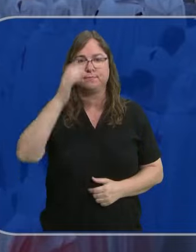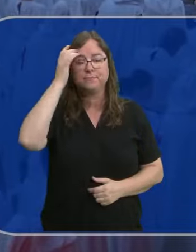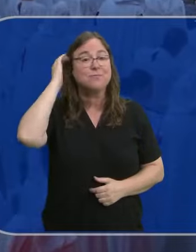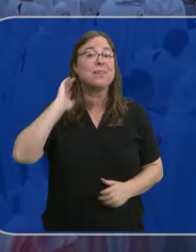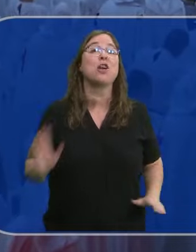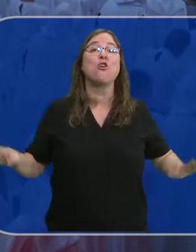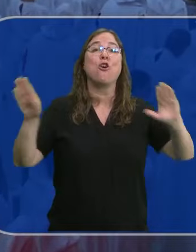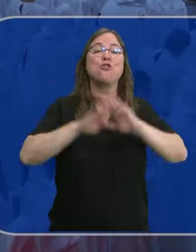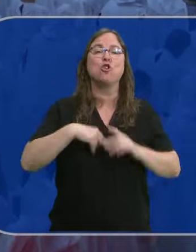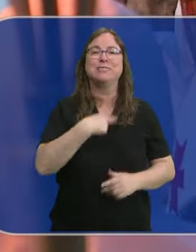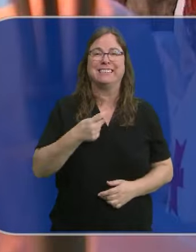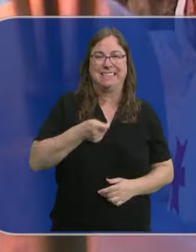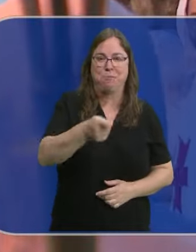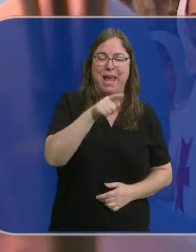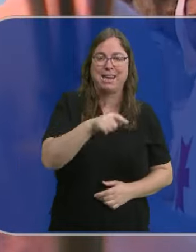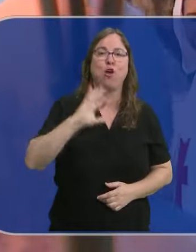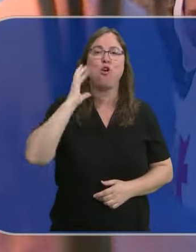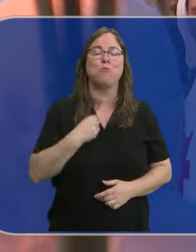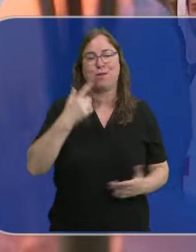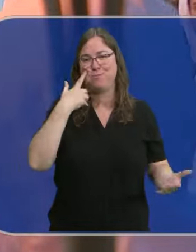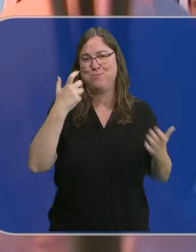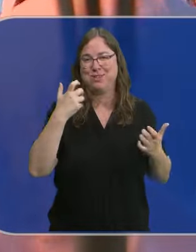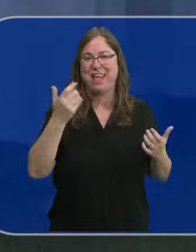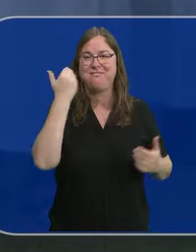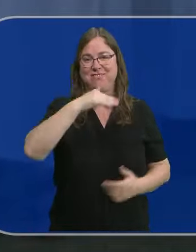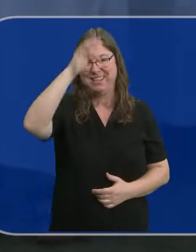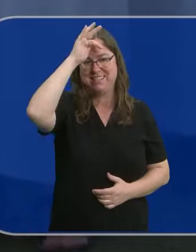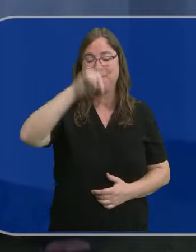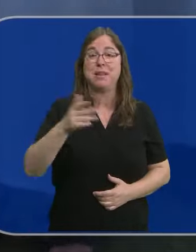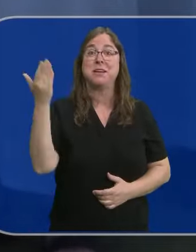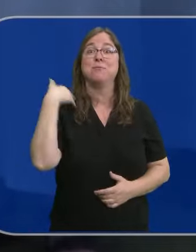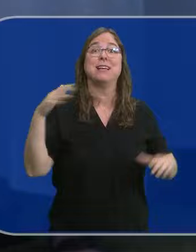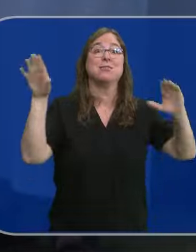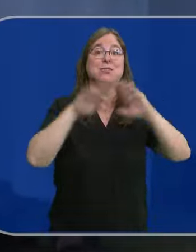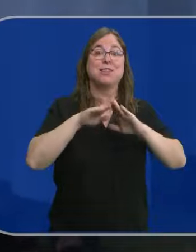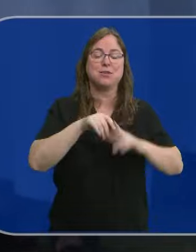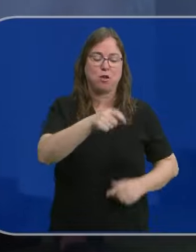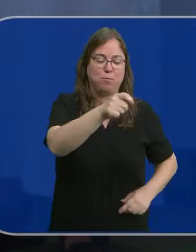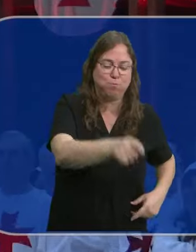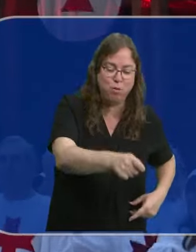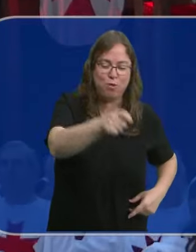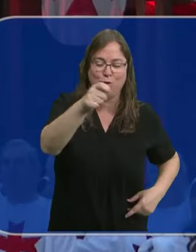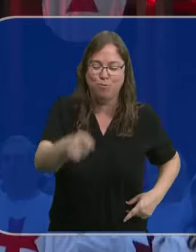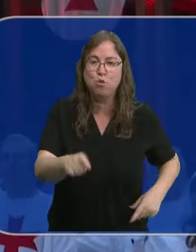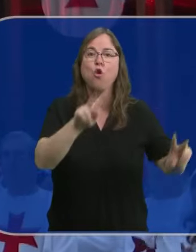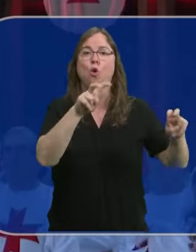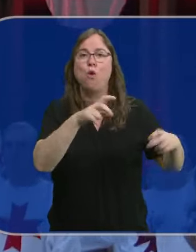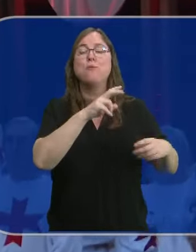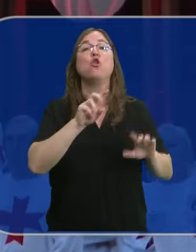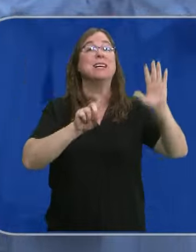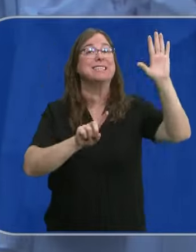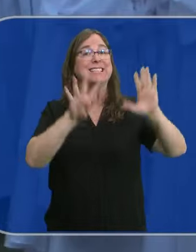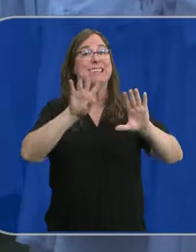La noche templaria de Ponferrada es protagonista en el noroeste de España durante el fin de semana. La pasada noche se ordenaron 64 nuevos caballeros